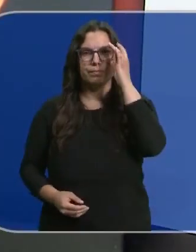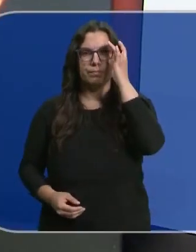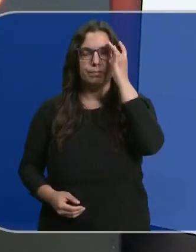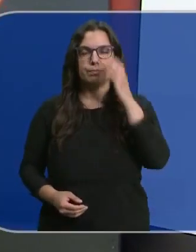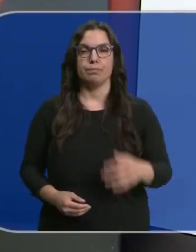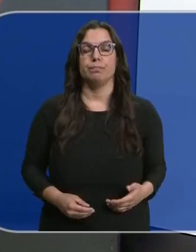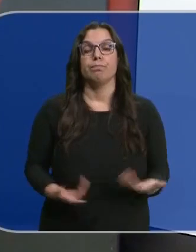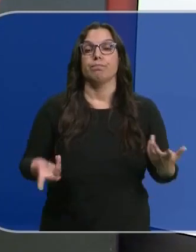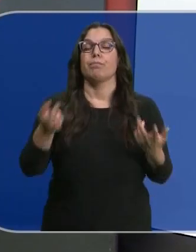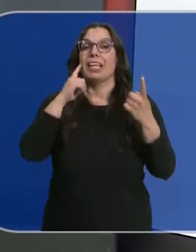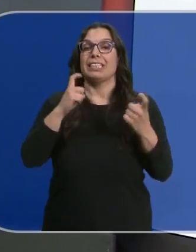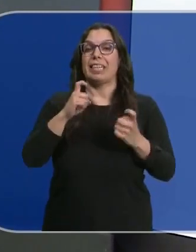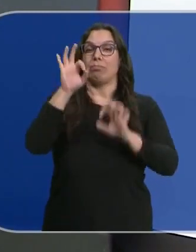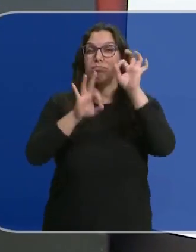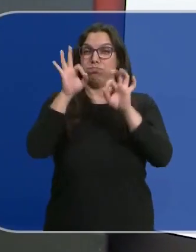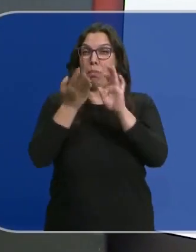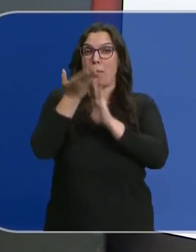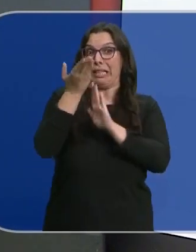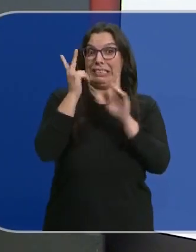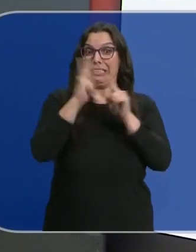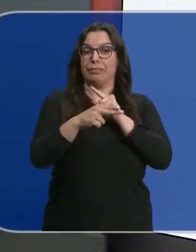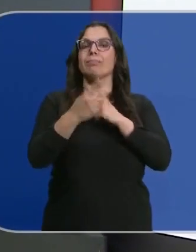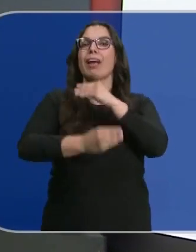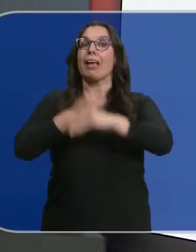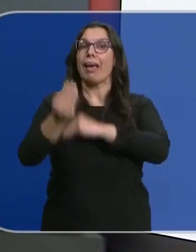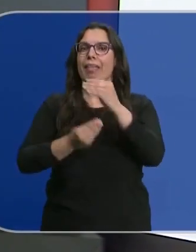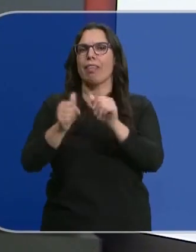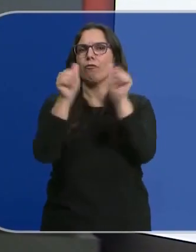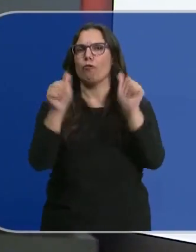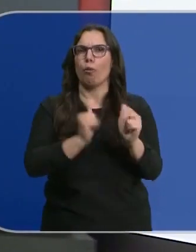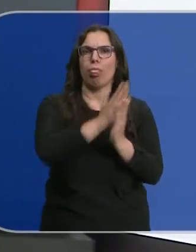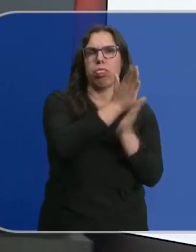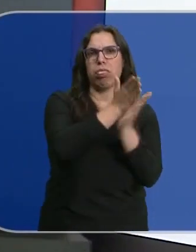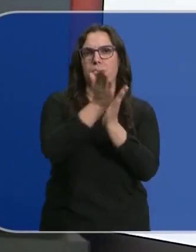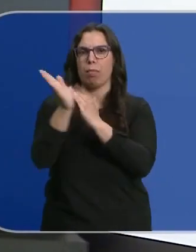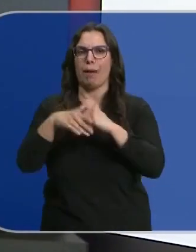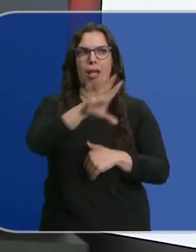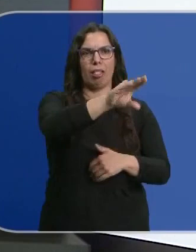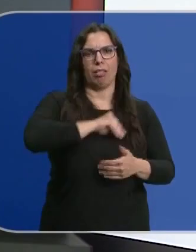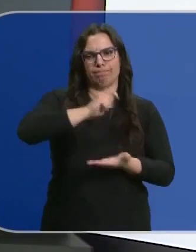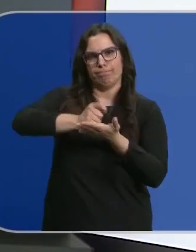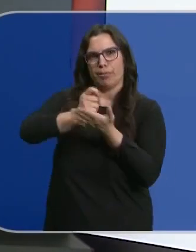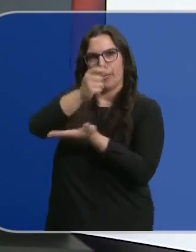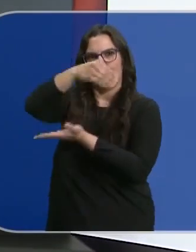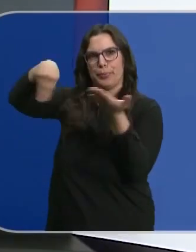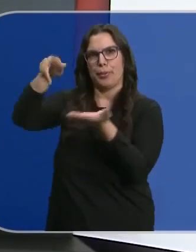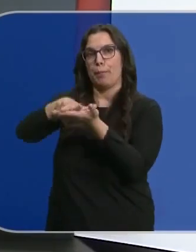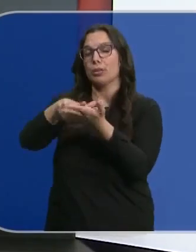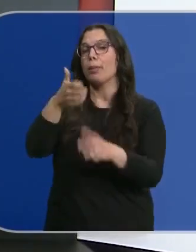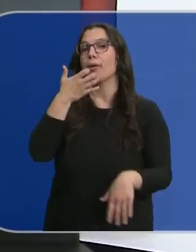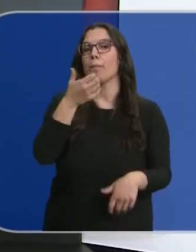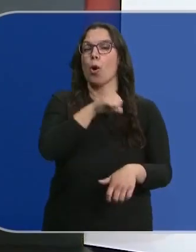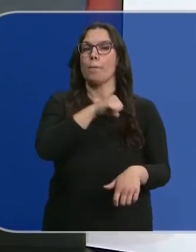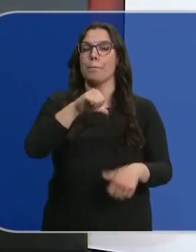Y en esa búsqueda por reducir los intereses, las familias están recurriendo a otras fórmulas para amortizar sus hipotecas. Una opción es el préstamo